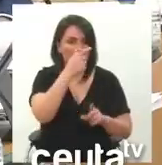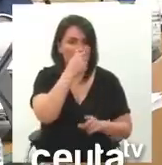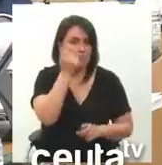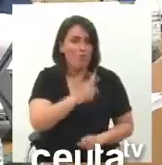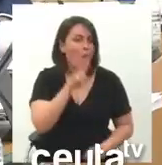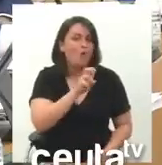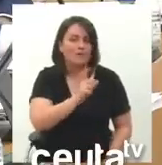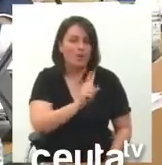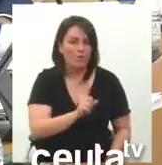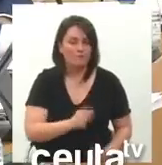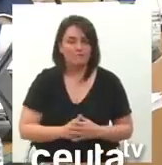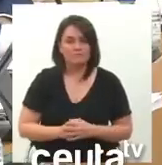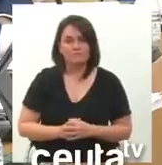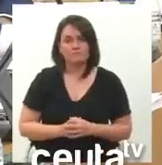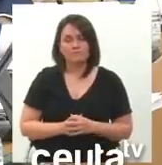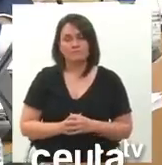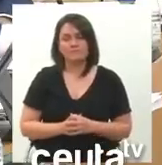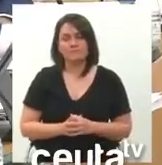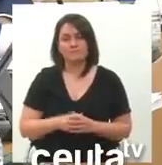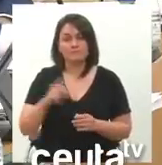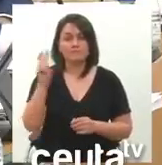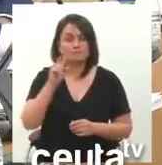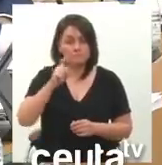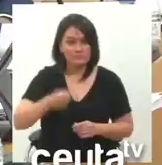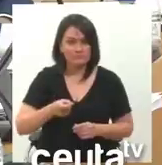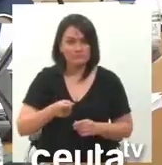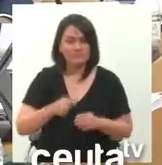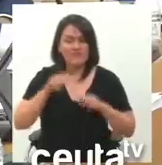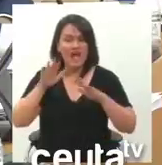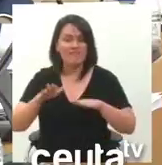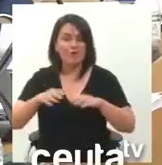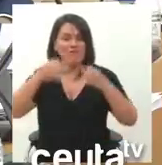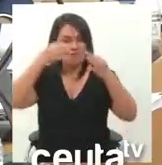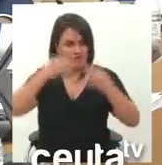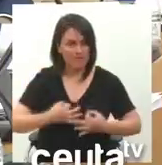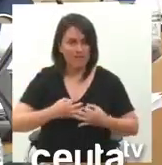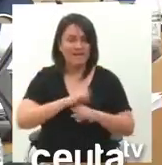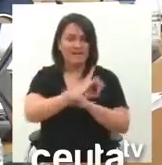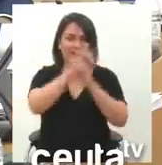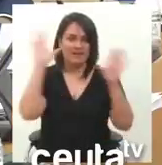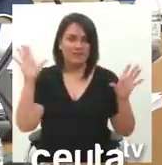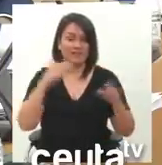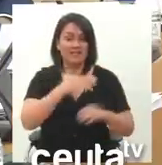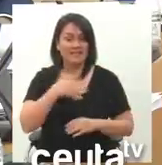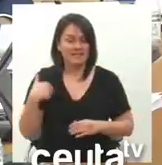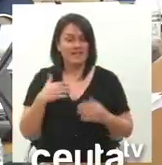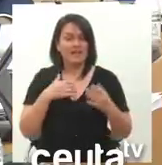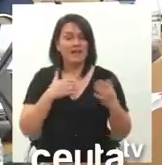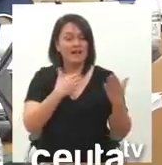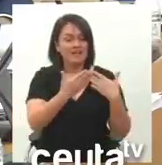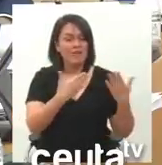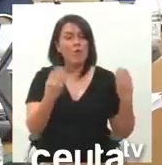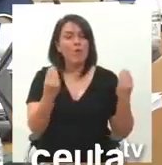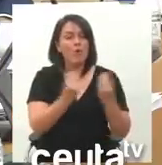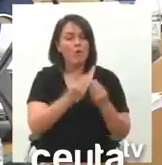Vox, en cambio, apuesta por la firmeza y la claridad. Queremos una relación con Marruecos de respeto